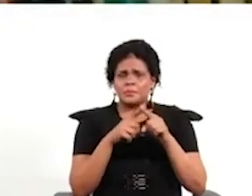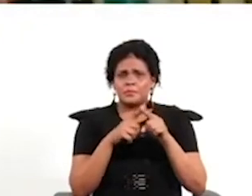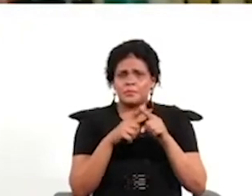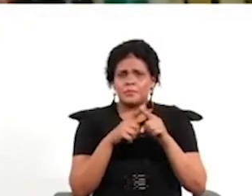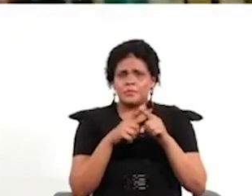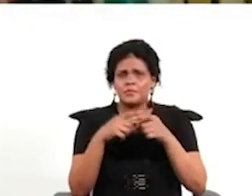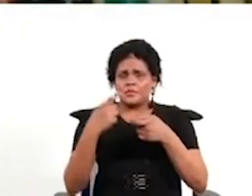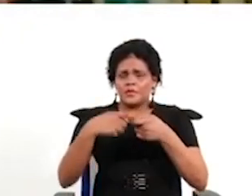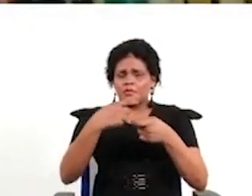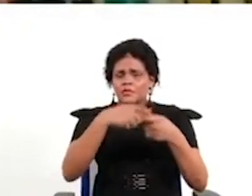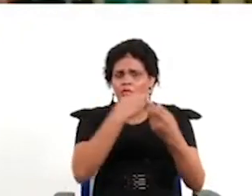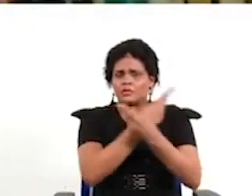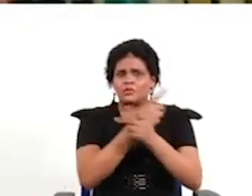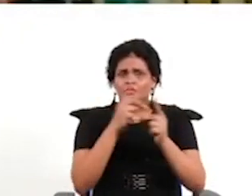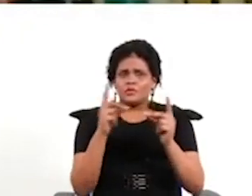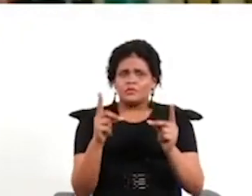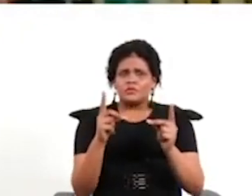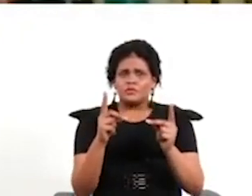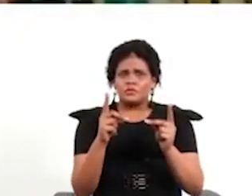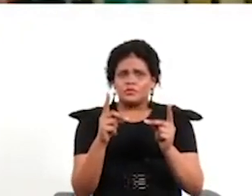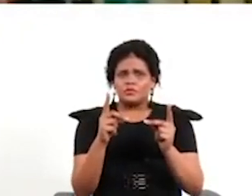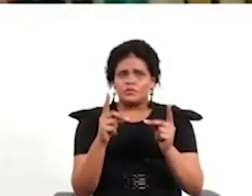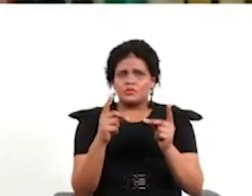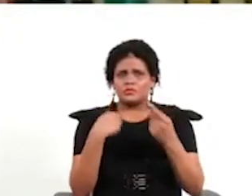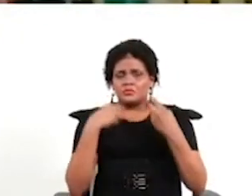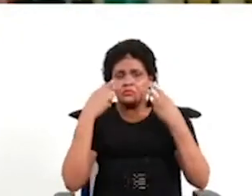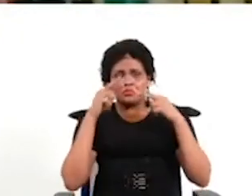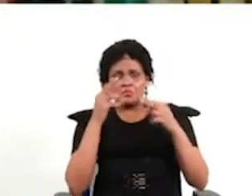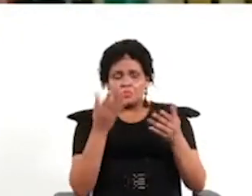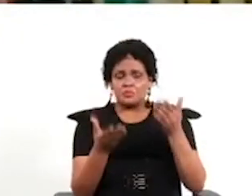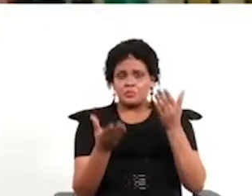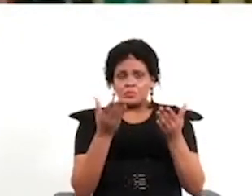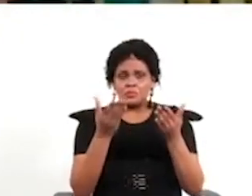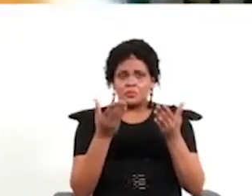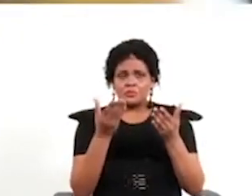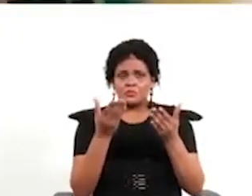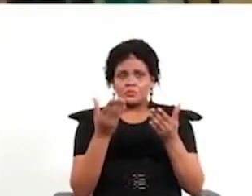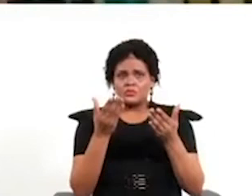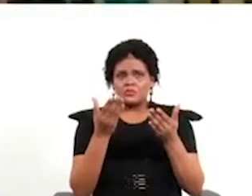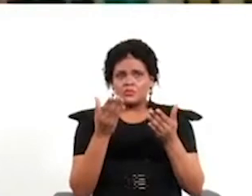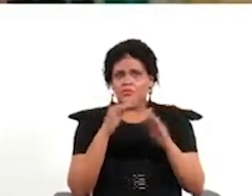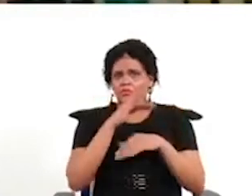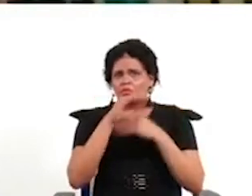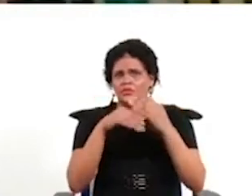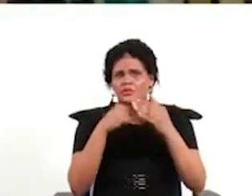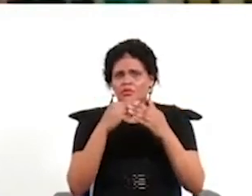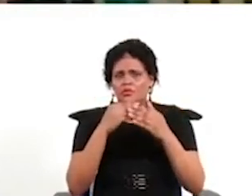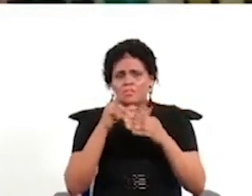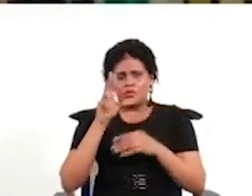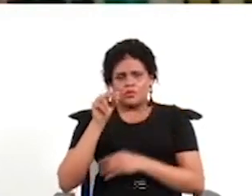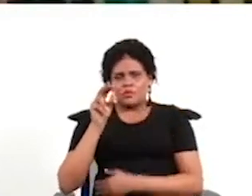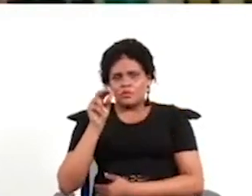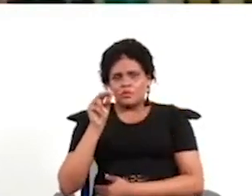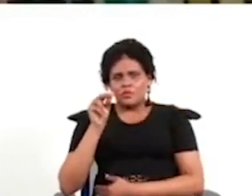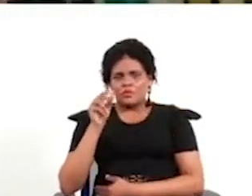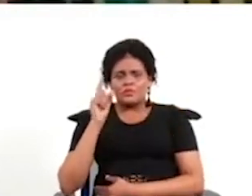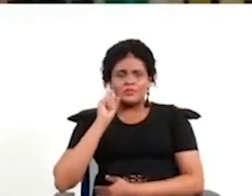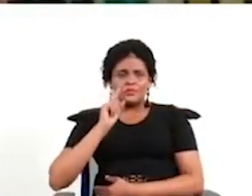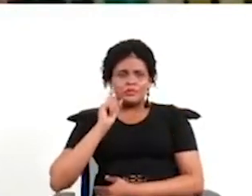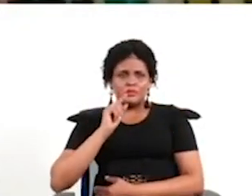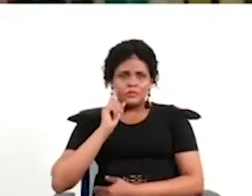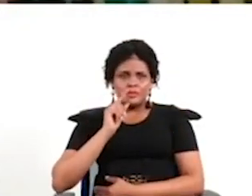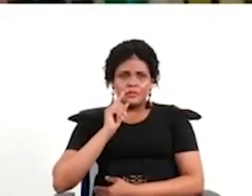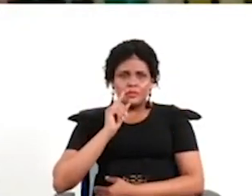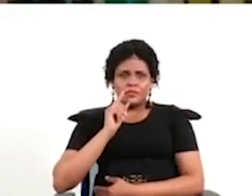elitista de democracia enseguida los que tienen esa visión tradicional dirían uy sería un caos la gente no es mentira no es